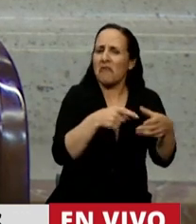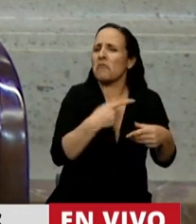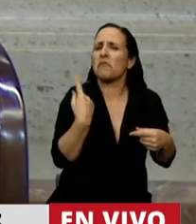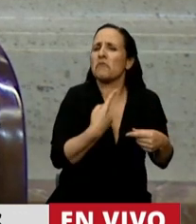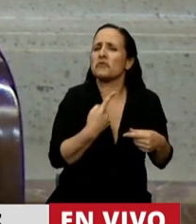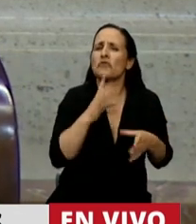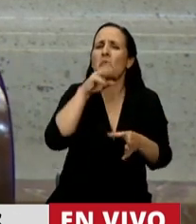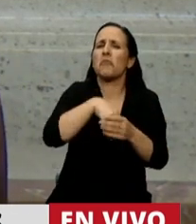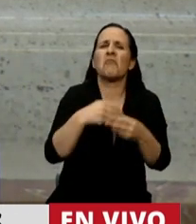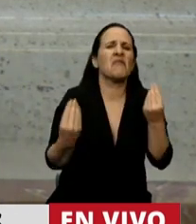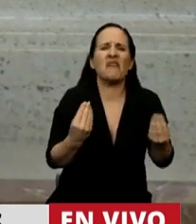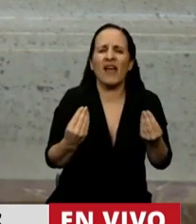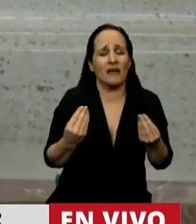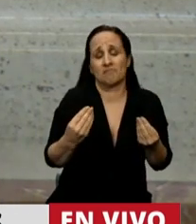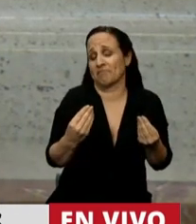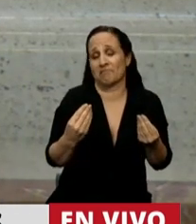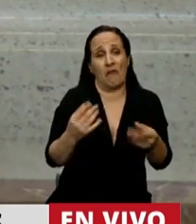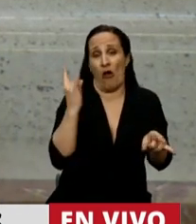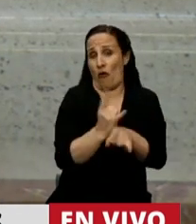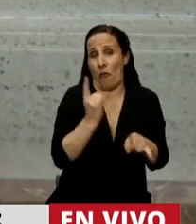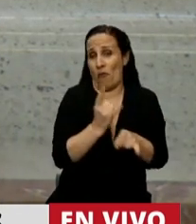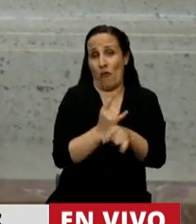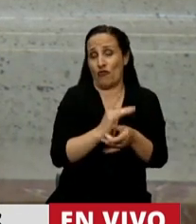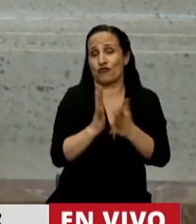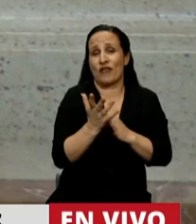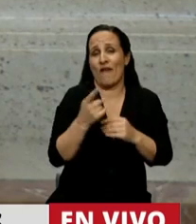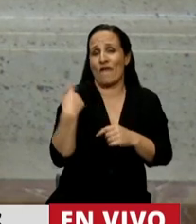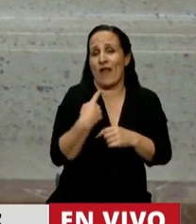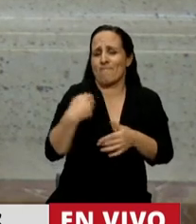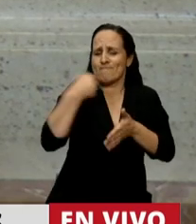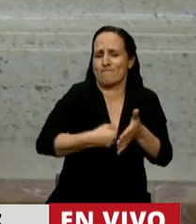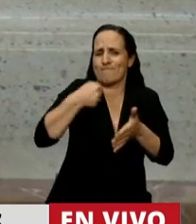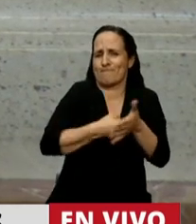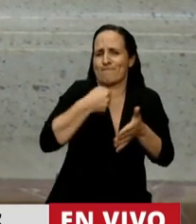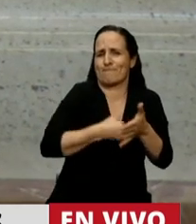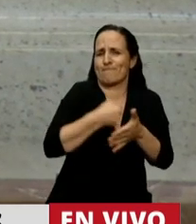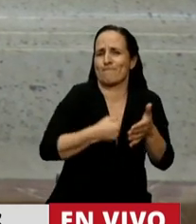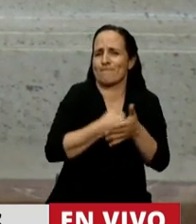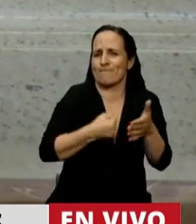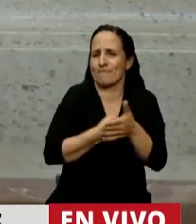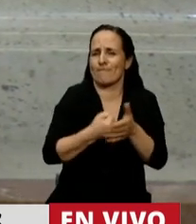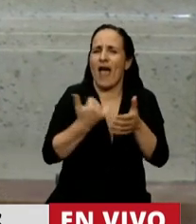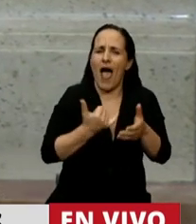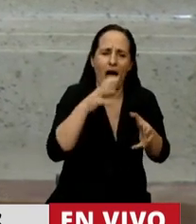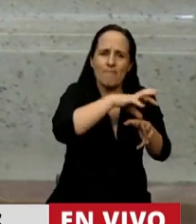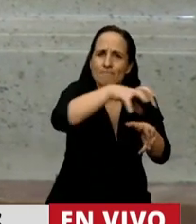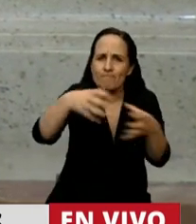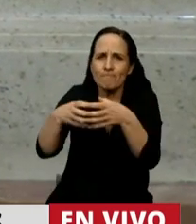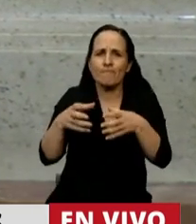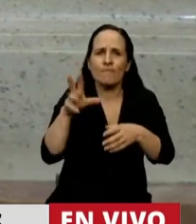desde siempre con nuestras bancas, con nuestra militancia, con nuestras organizaciones de mujeres,